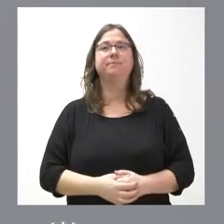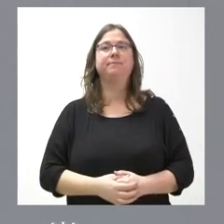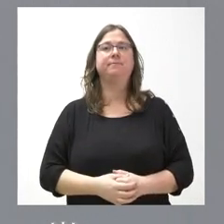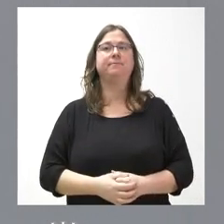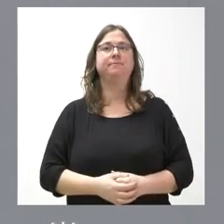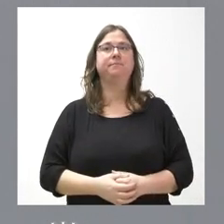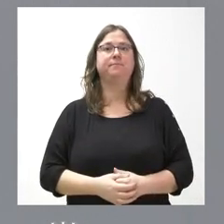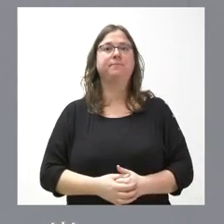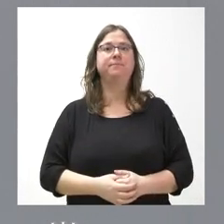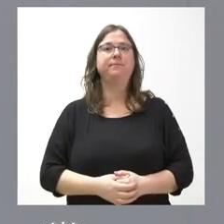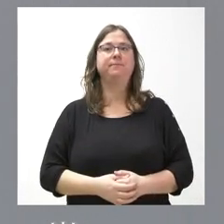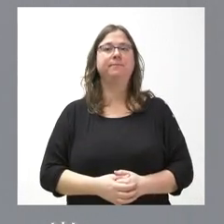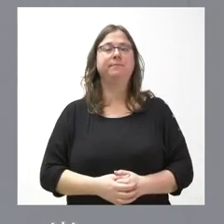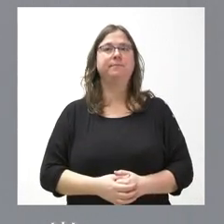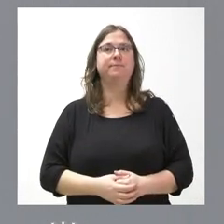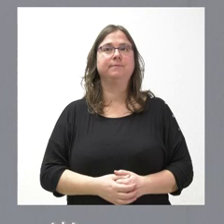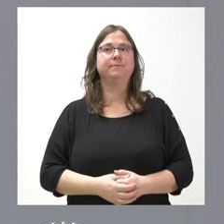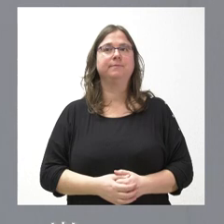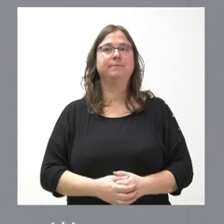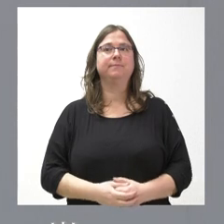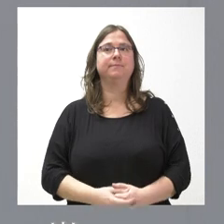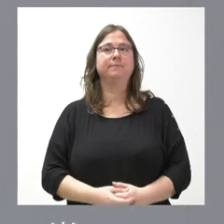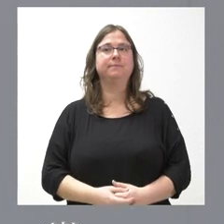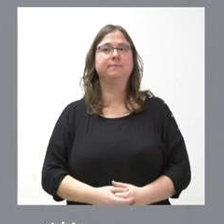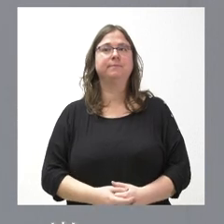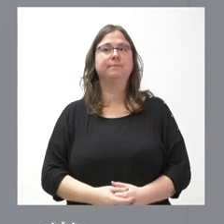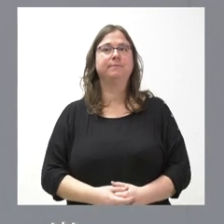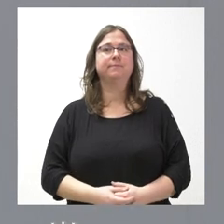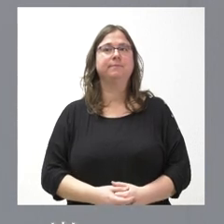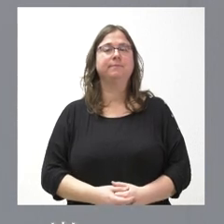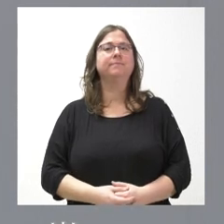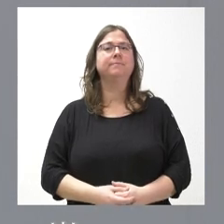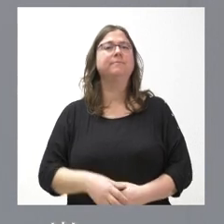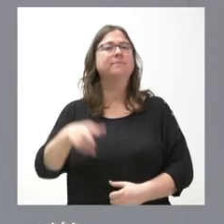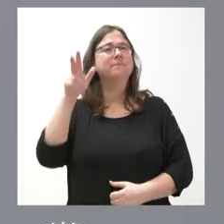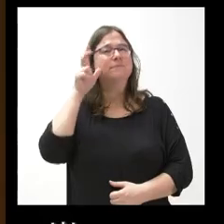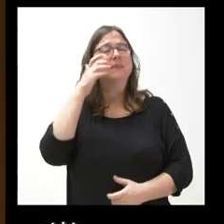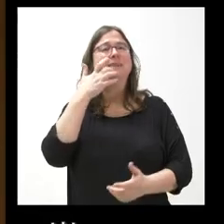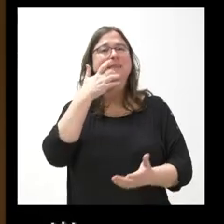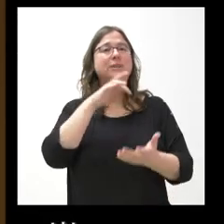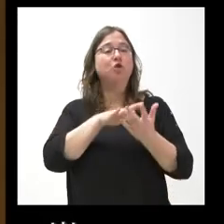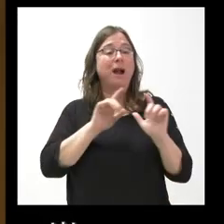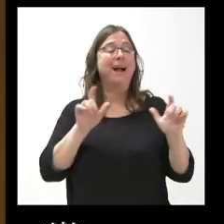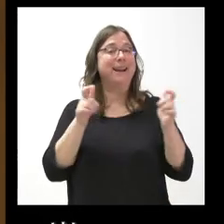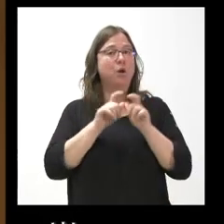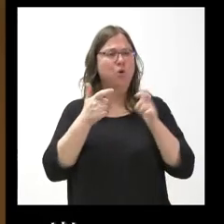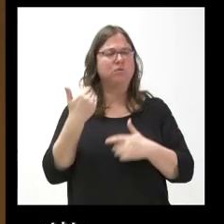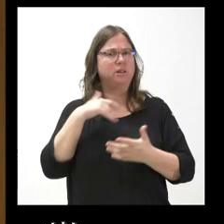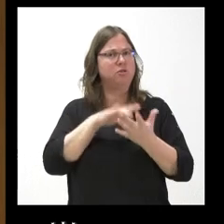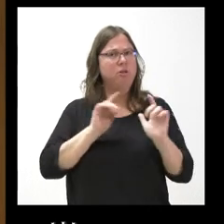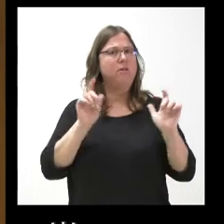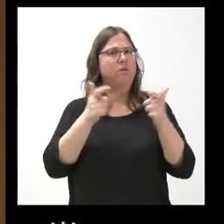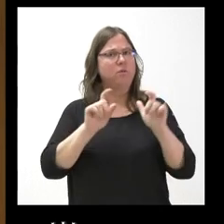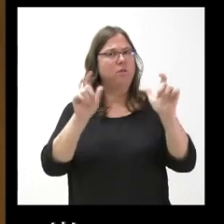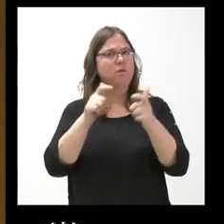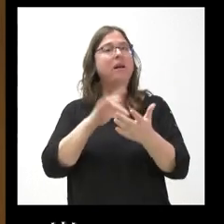SEÑOR Pero si a ese Gobierno no le han trasladado esa postura ya, me refiero en las reuniones que han tenido unas cuantas ya sobre este